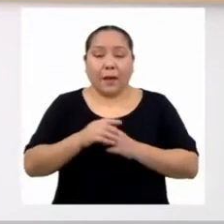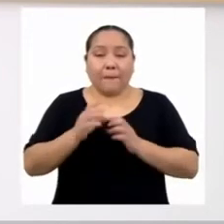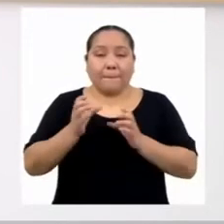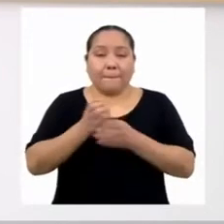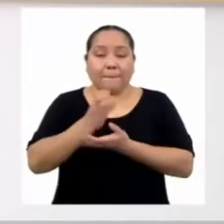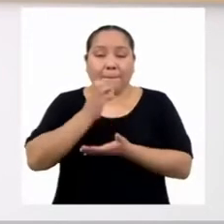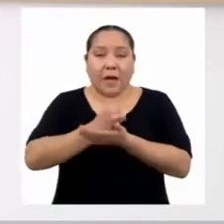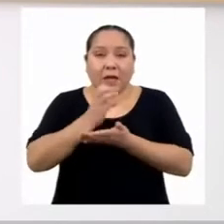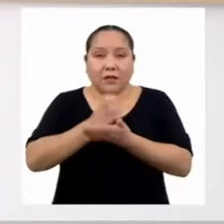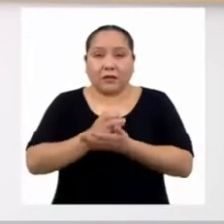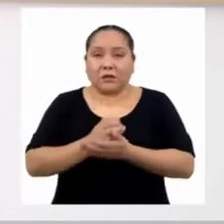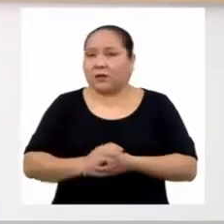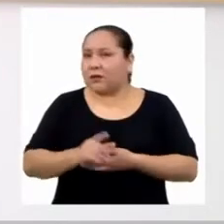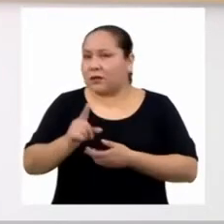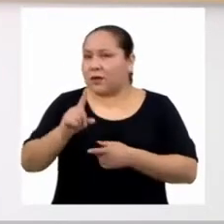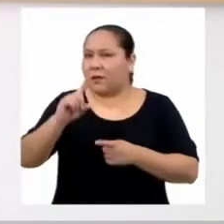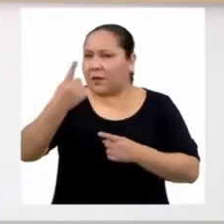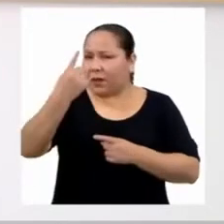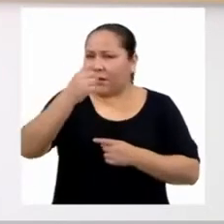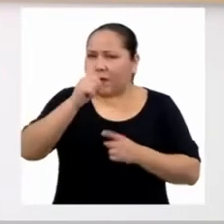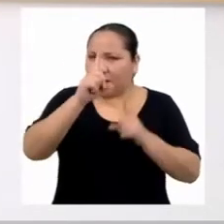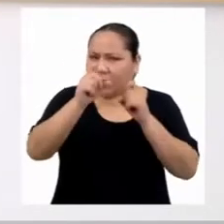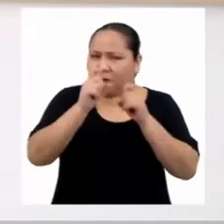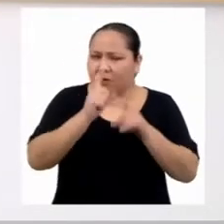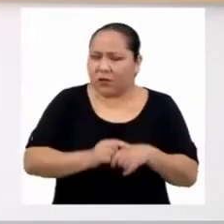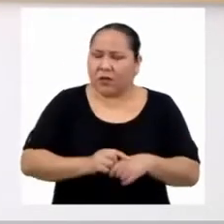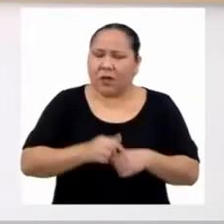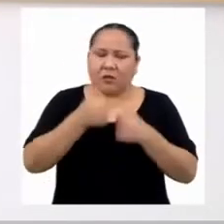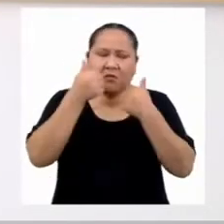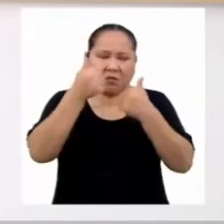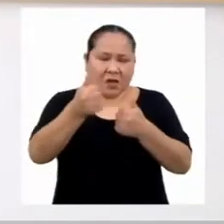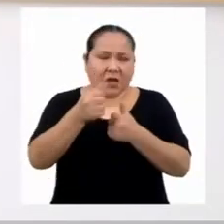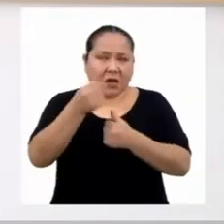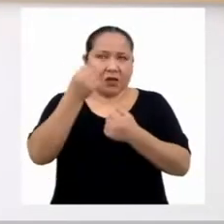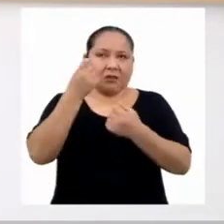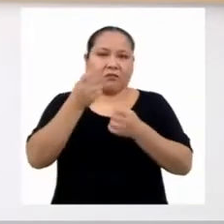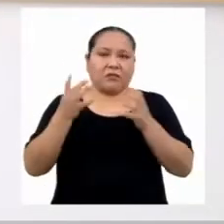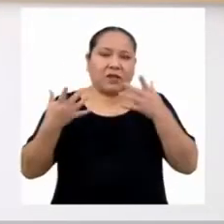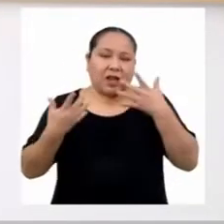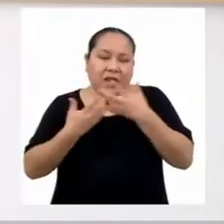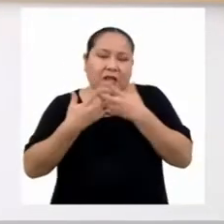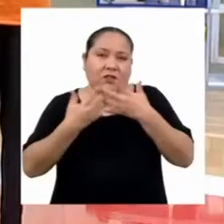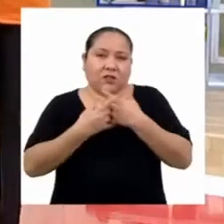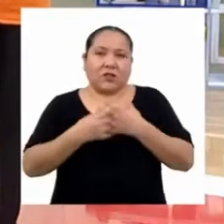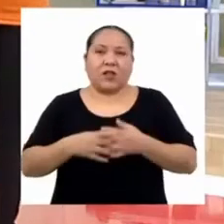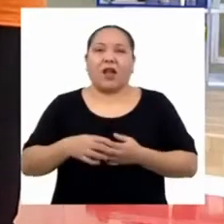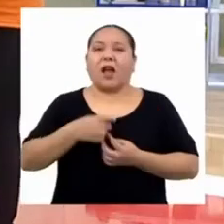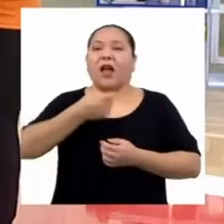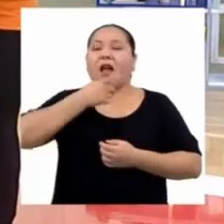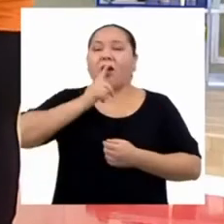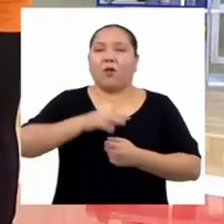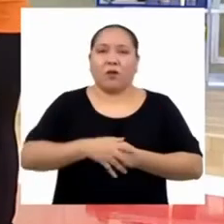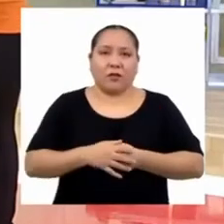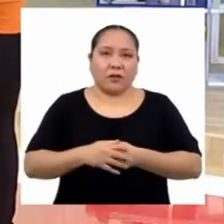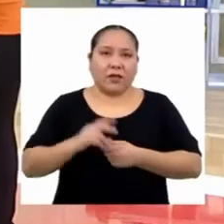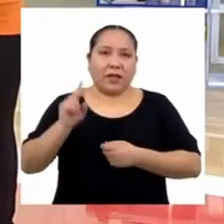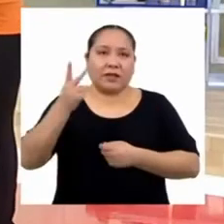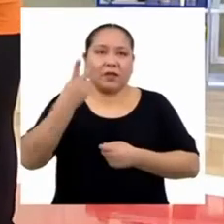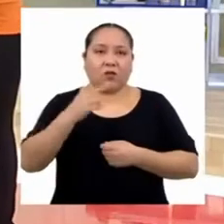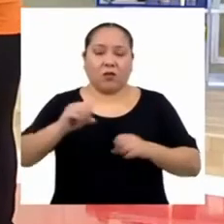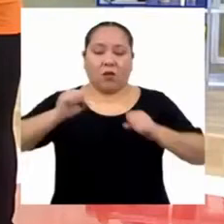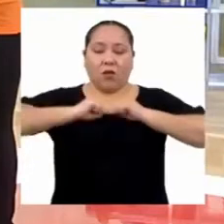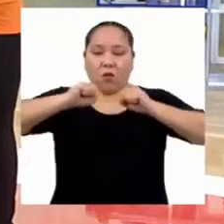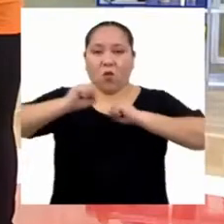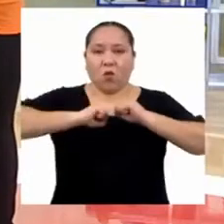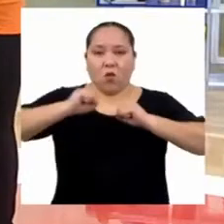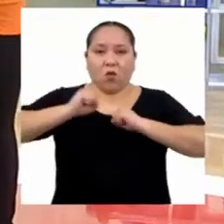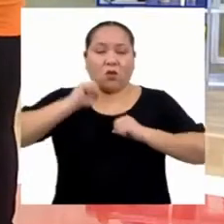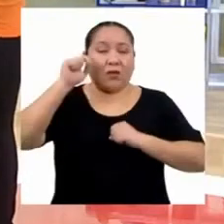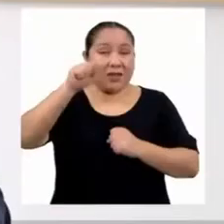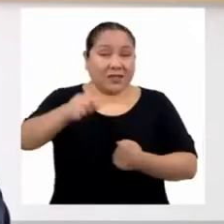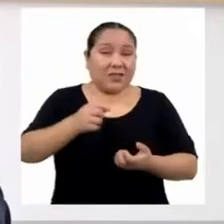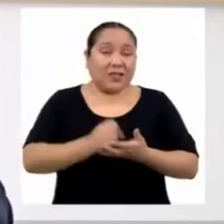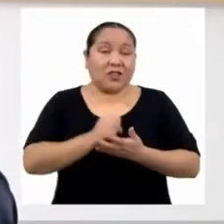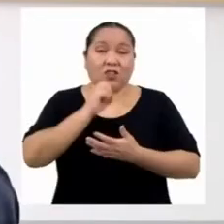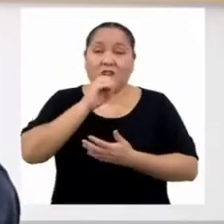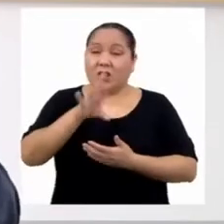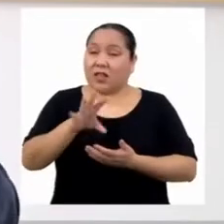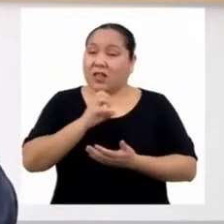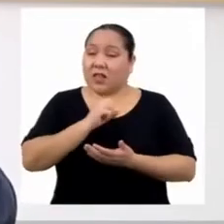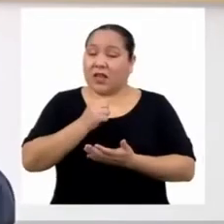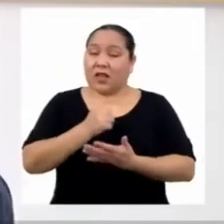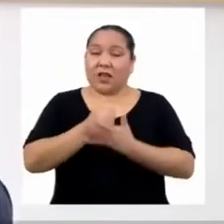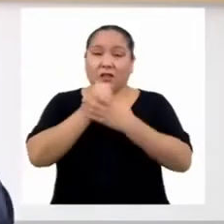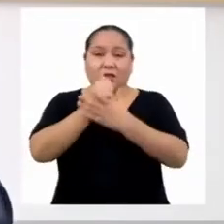relacione al agua. ¿Qué te parece si la segunda va más hacia el ejercicio físico? Les dije que el ejercicio nos sería muy útil hoy.